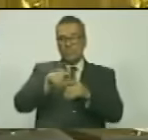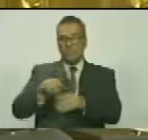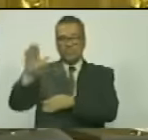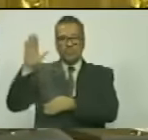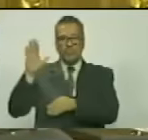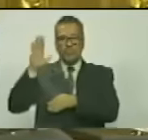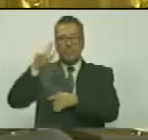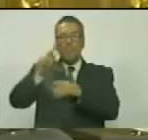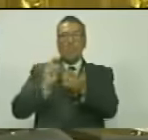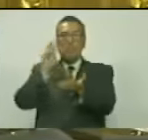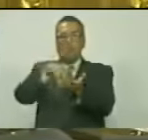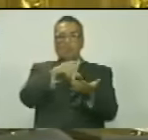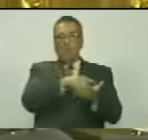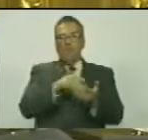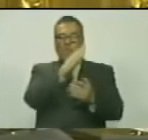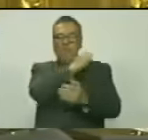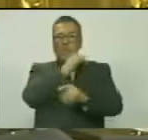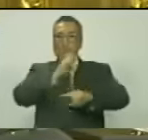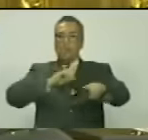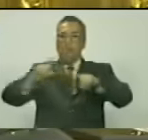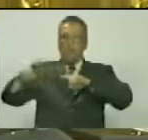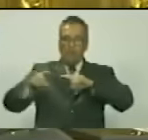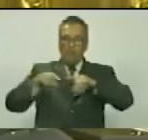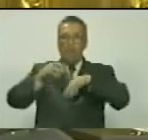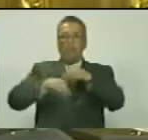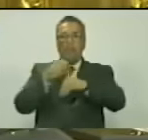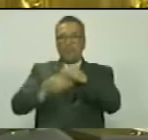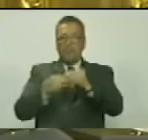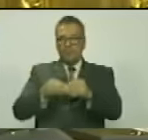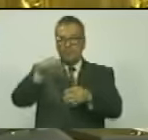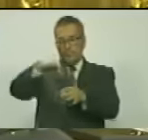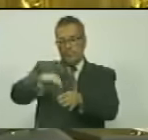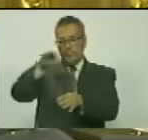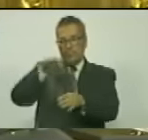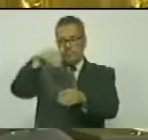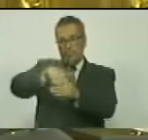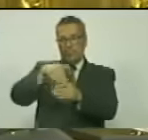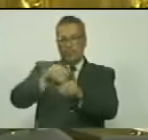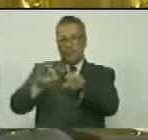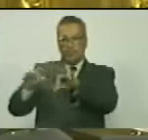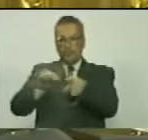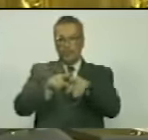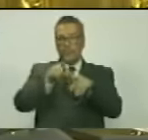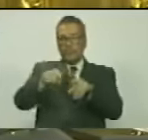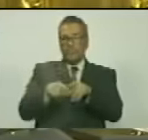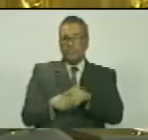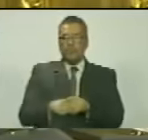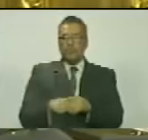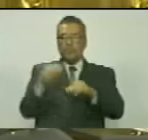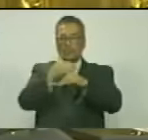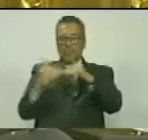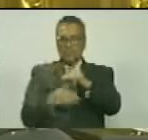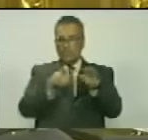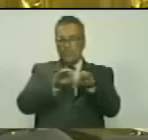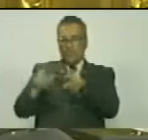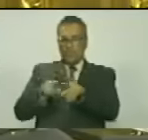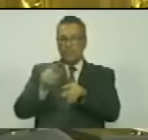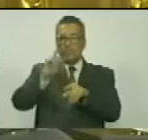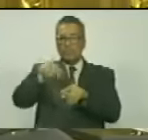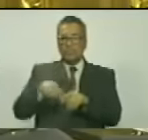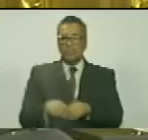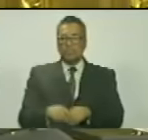juramentación y participación de la Junta Directiva, así como de la elección del secretario o secretaria y del subsecretario o